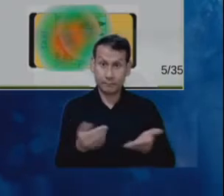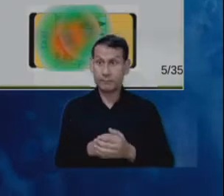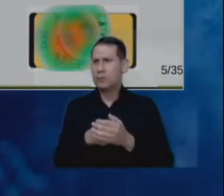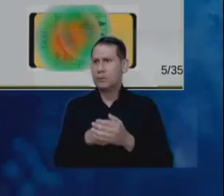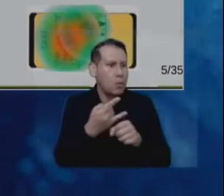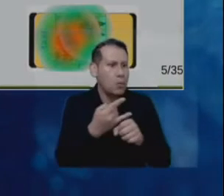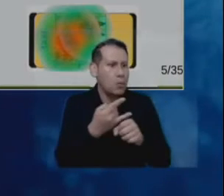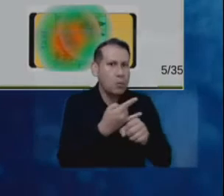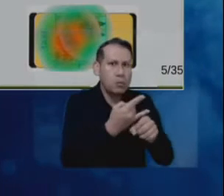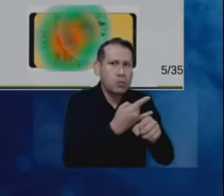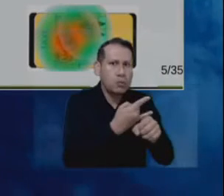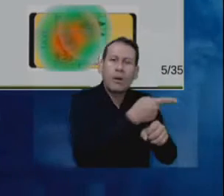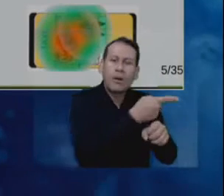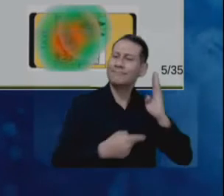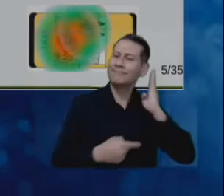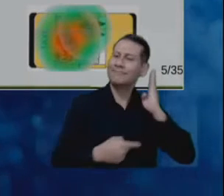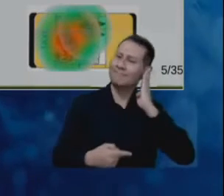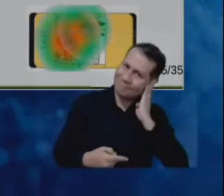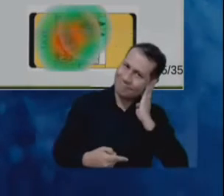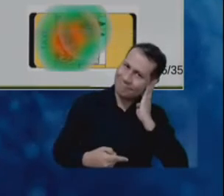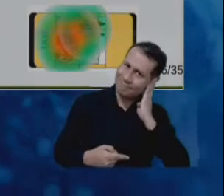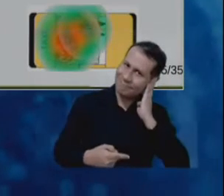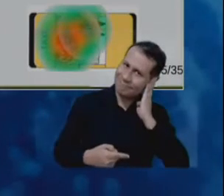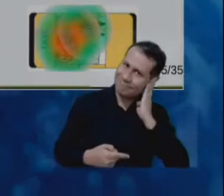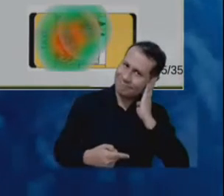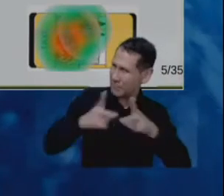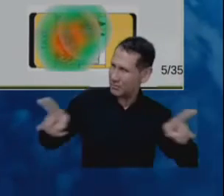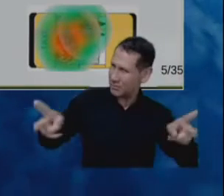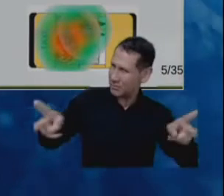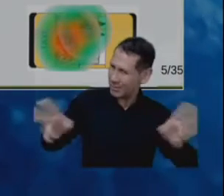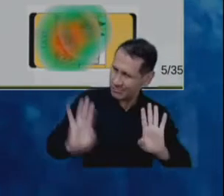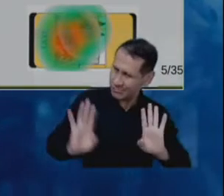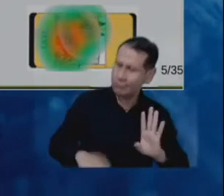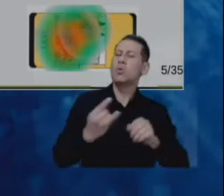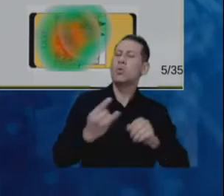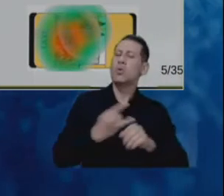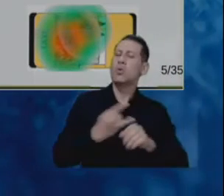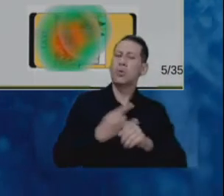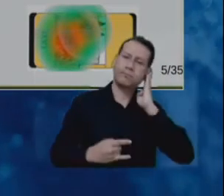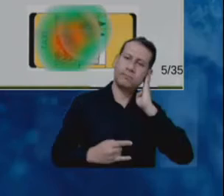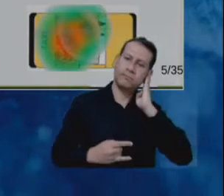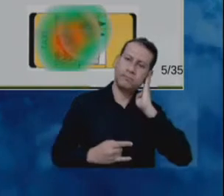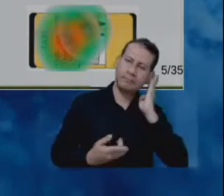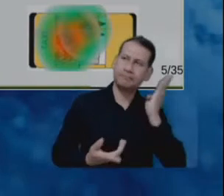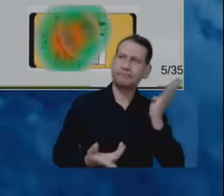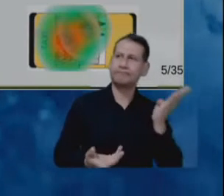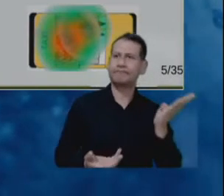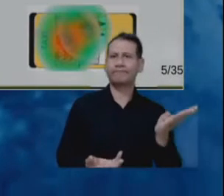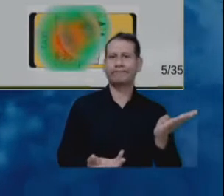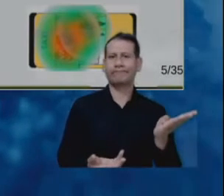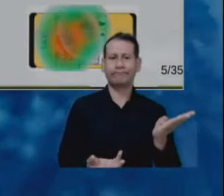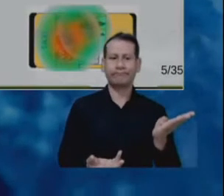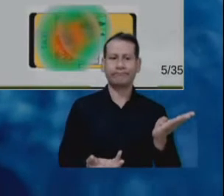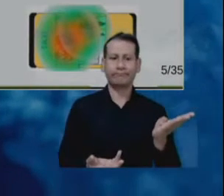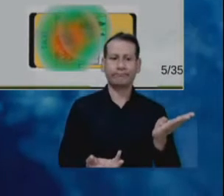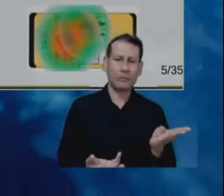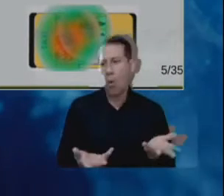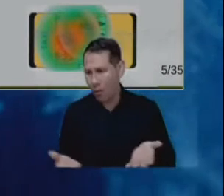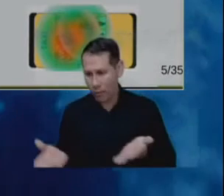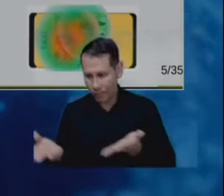móvil o su equipo de usuario, donde puede estar ubicado, por ejemplo, aquí en una gran proximidad al cuerpo,